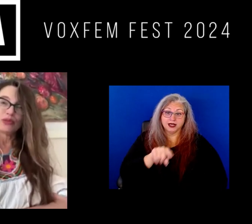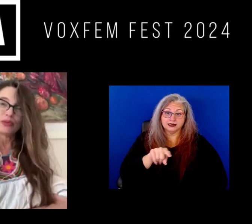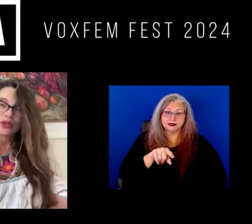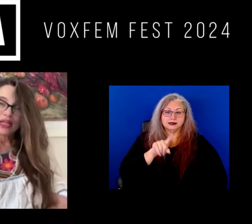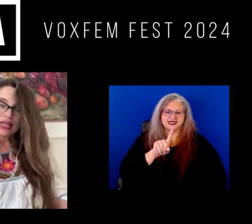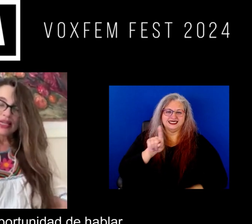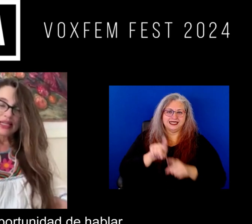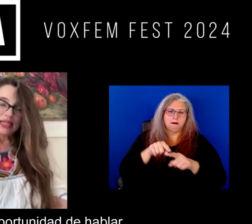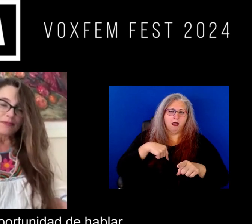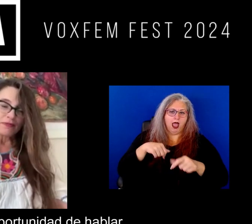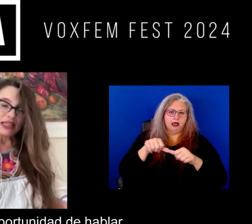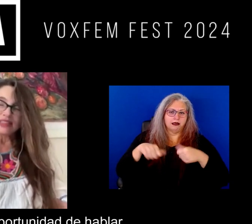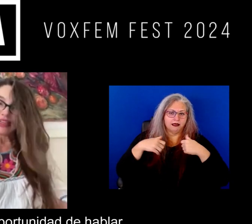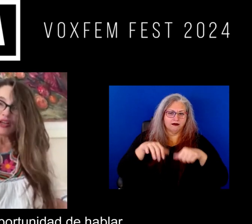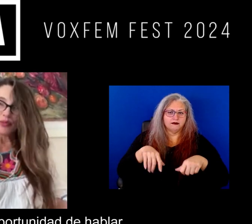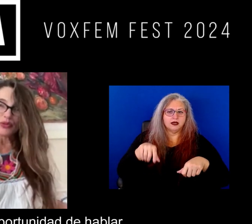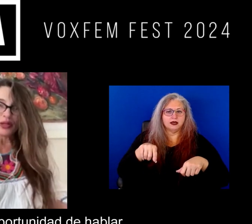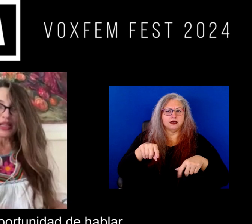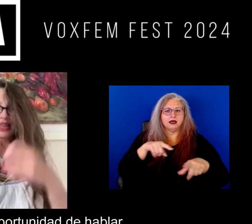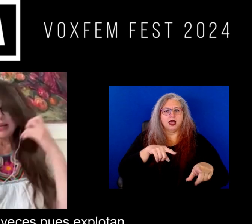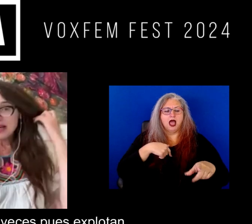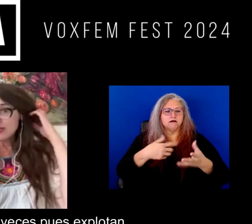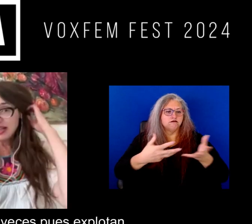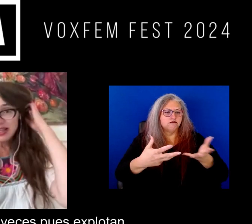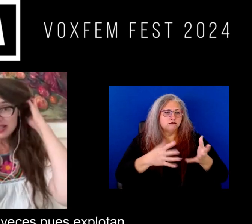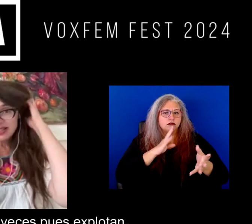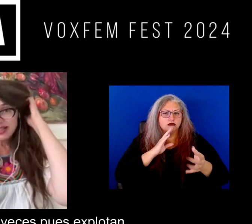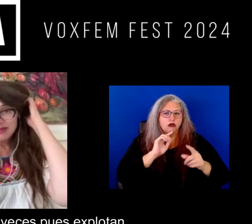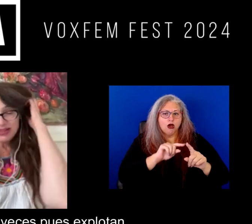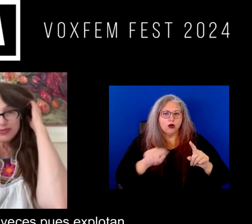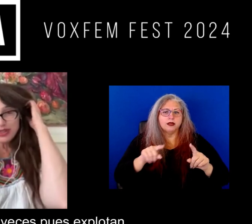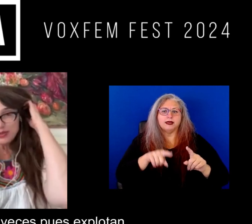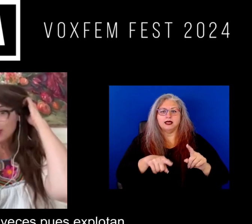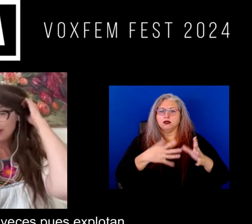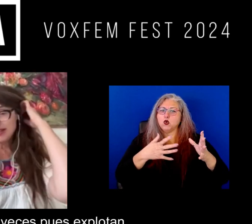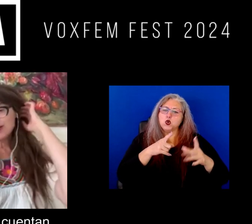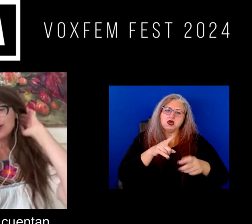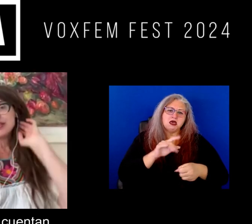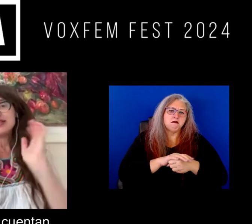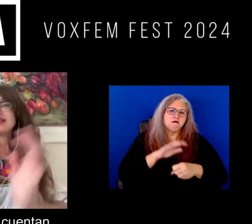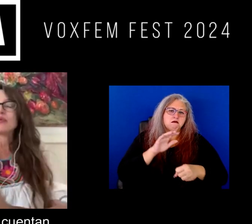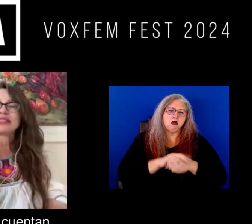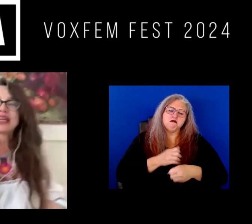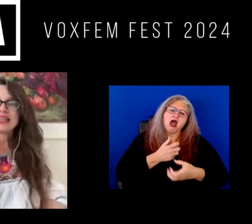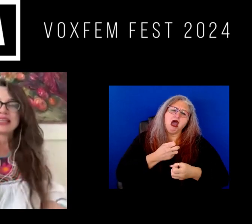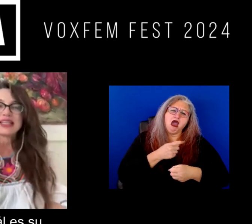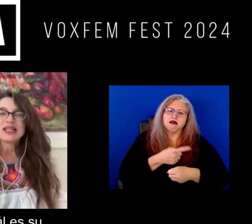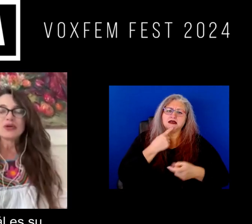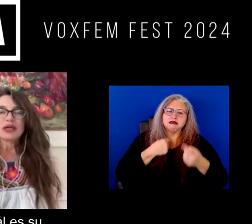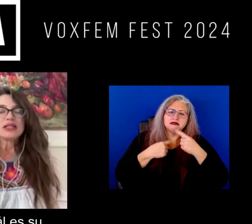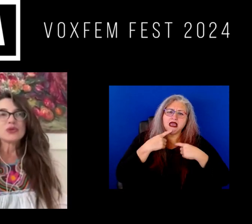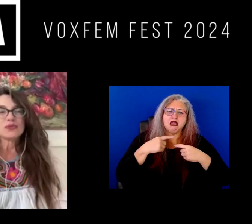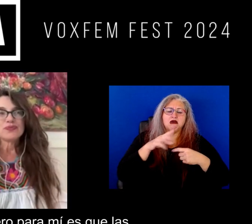yo vivo y que tengo la oportunidad de hablar con ellas y que a veces pues explotan ¿no? y te cuentan